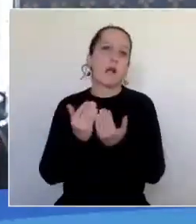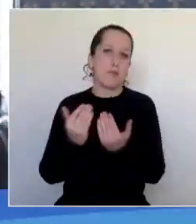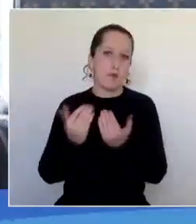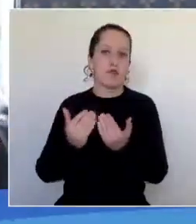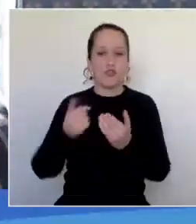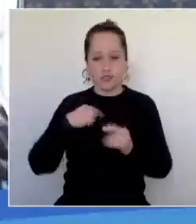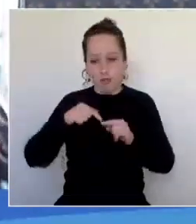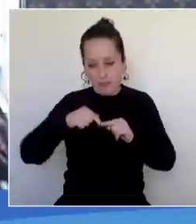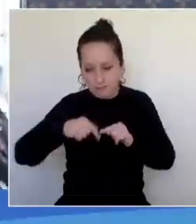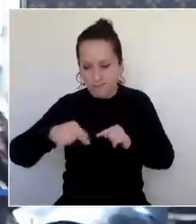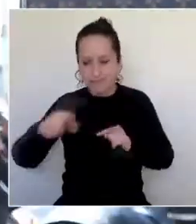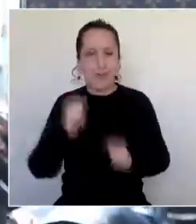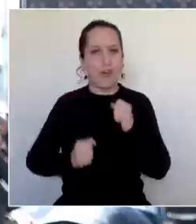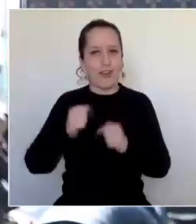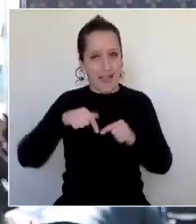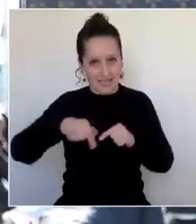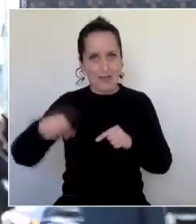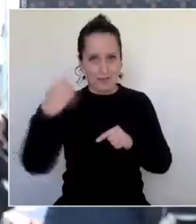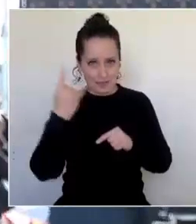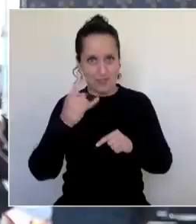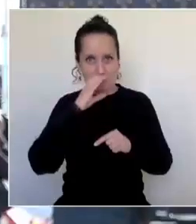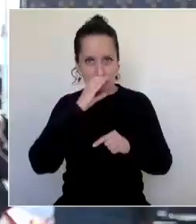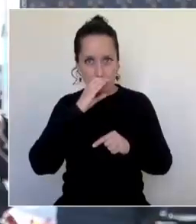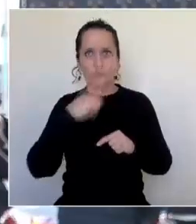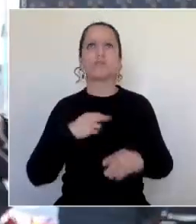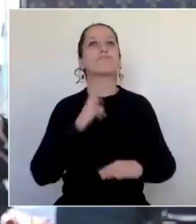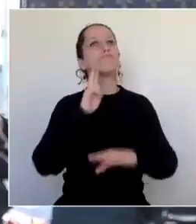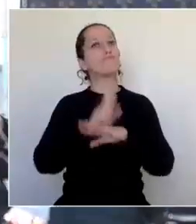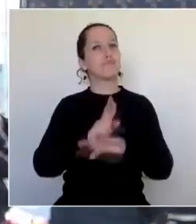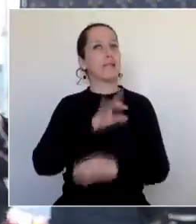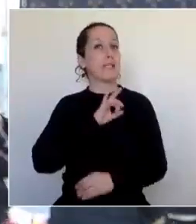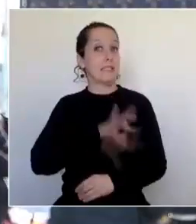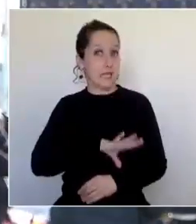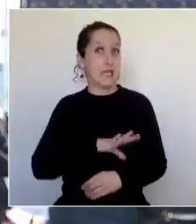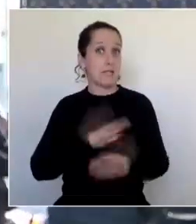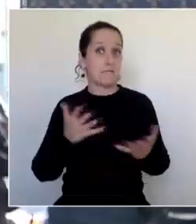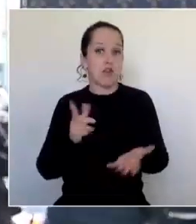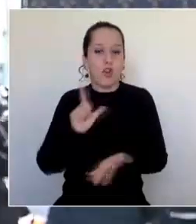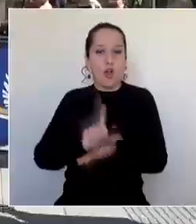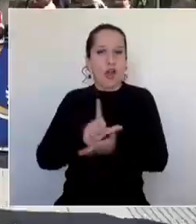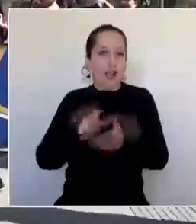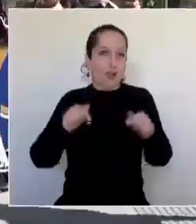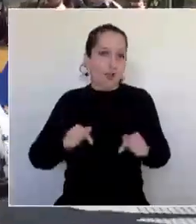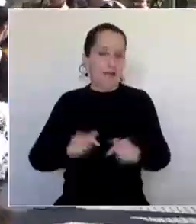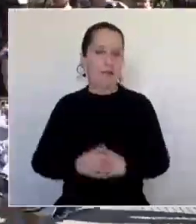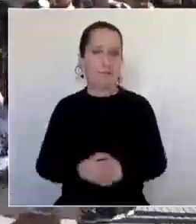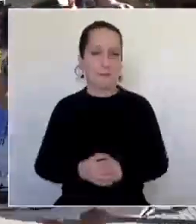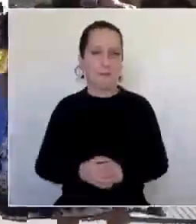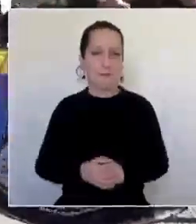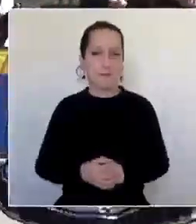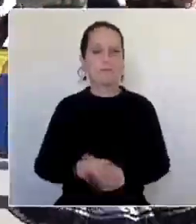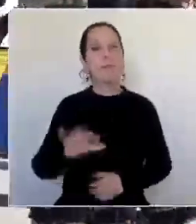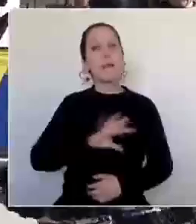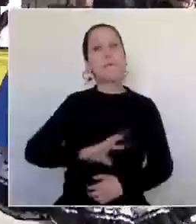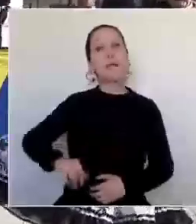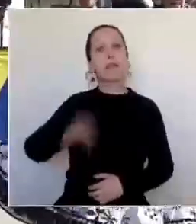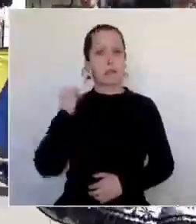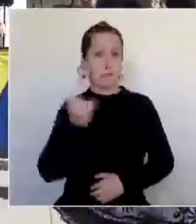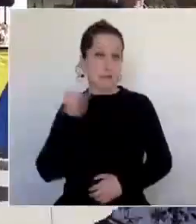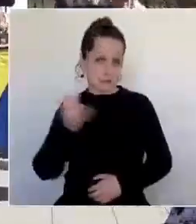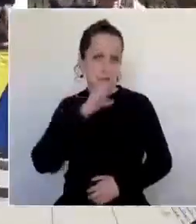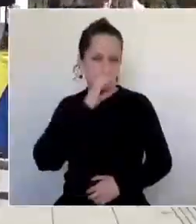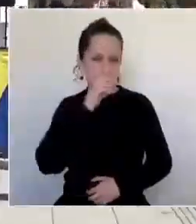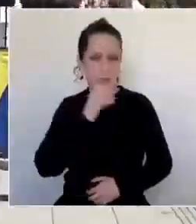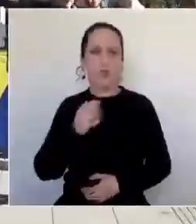dado. Y bueno, la verdad, prepararlo con todo, representar bien el país, que ahora estamos de locales. En la Plaza de la Independencia, la